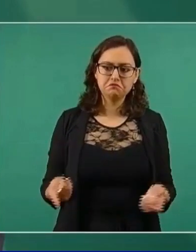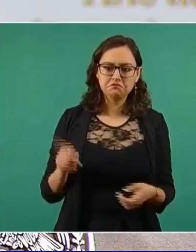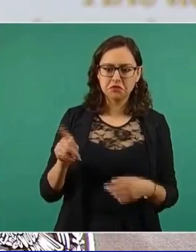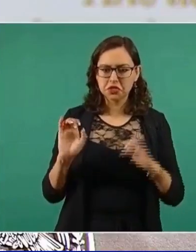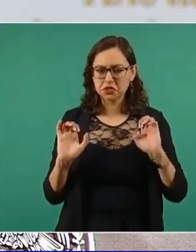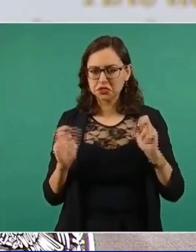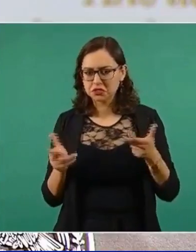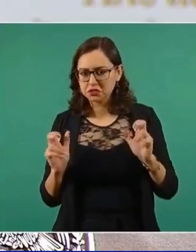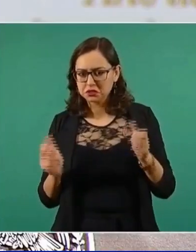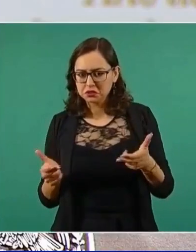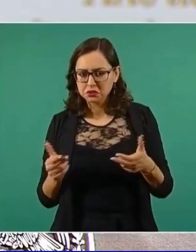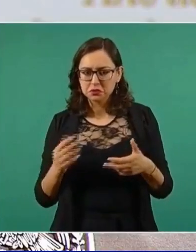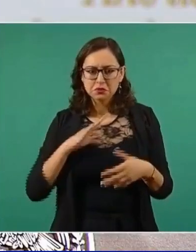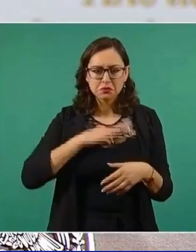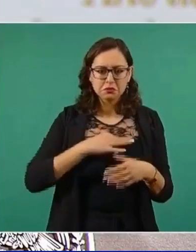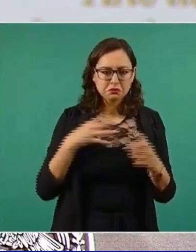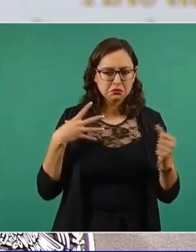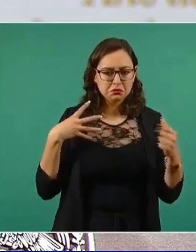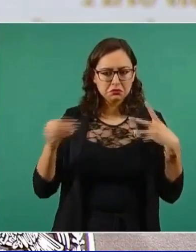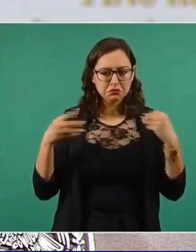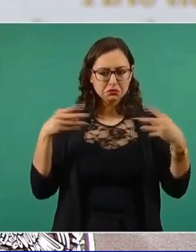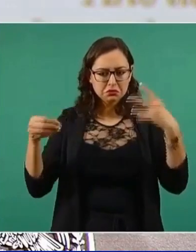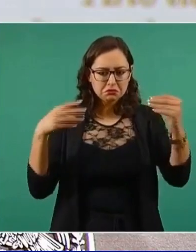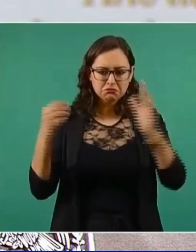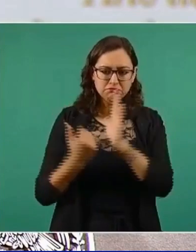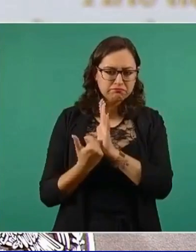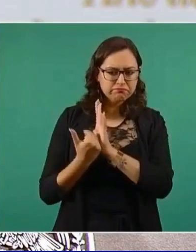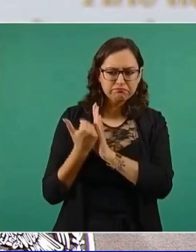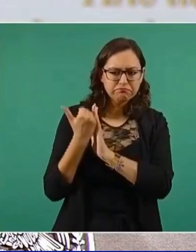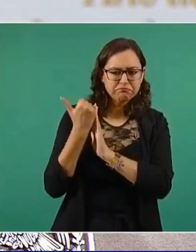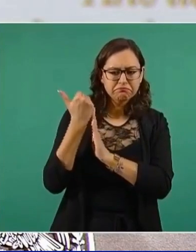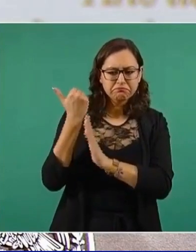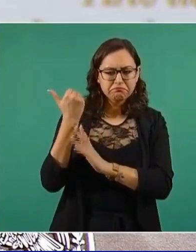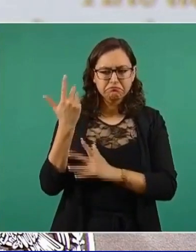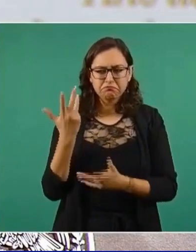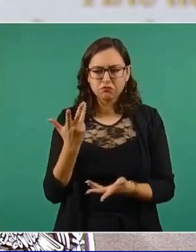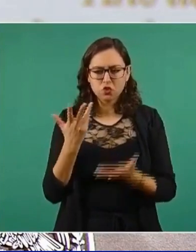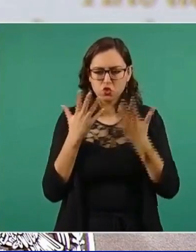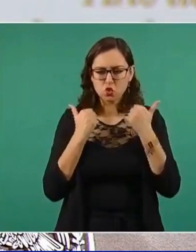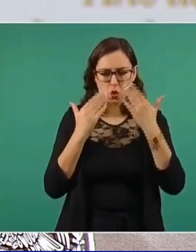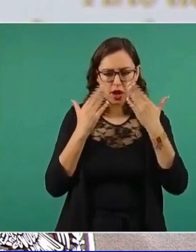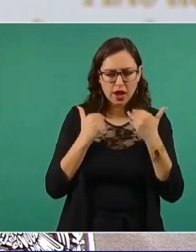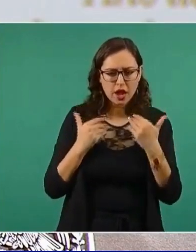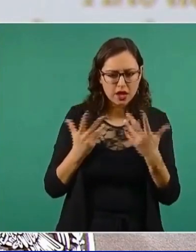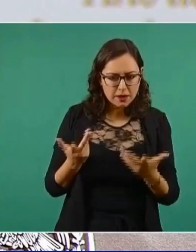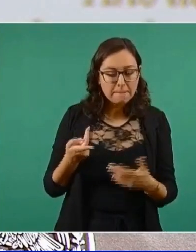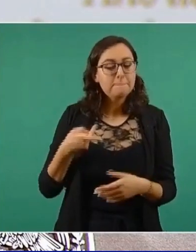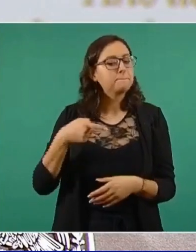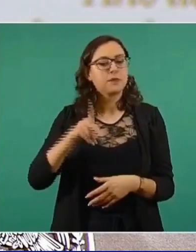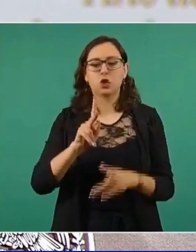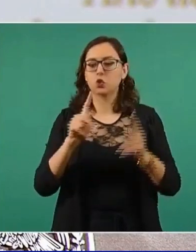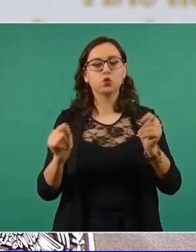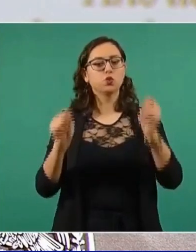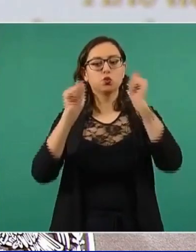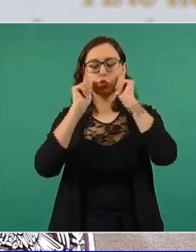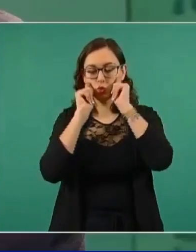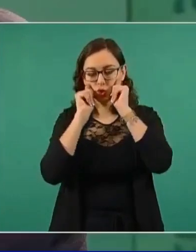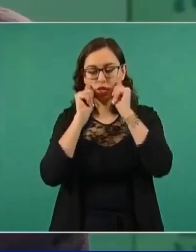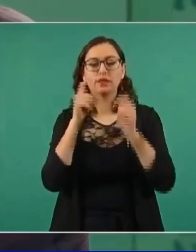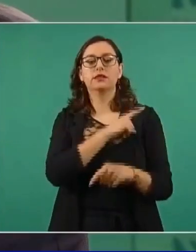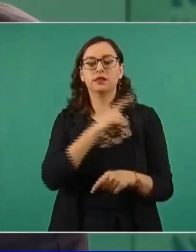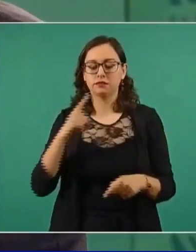de contagios, de todas maneras debemos de prevenir, no